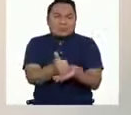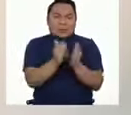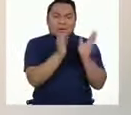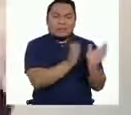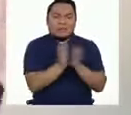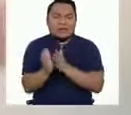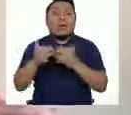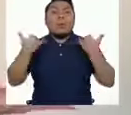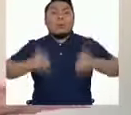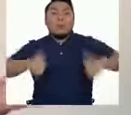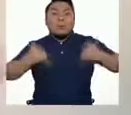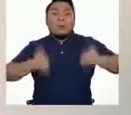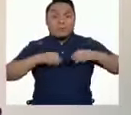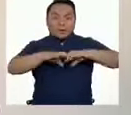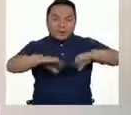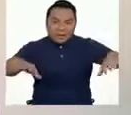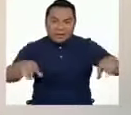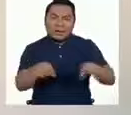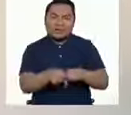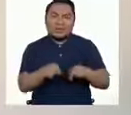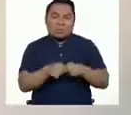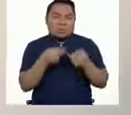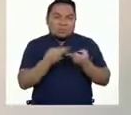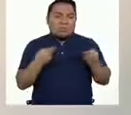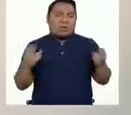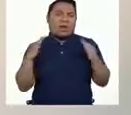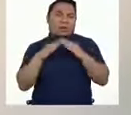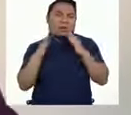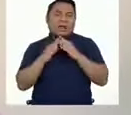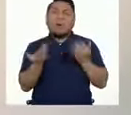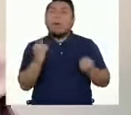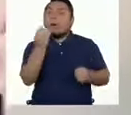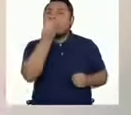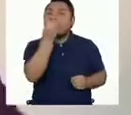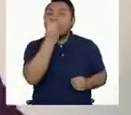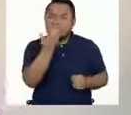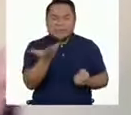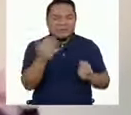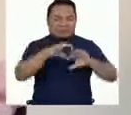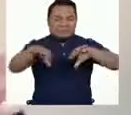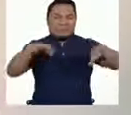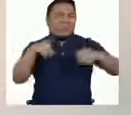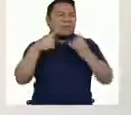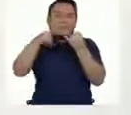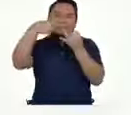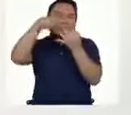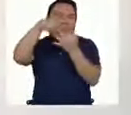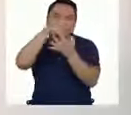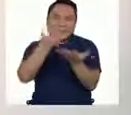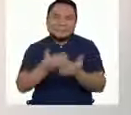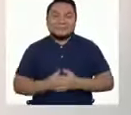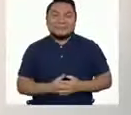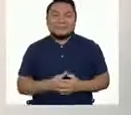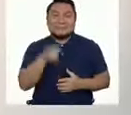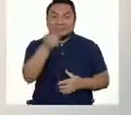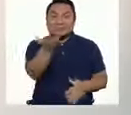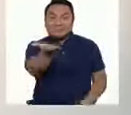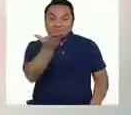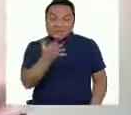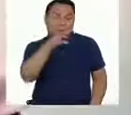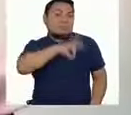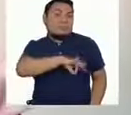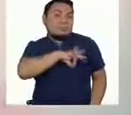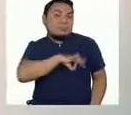juguetes, cubiertos, herramientas, alimentos, etc., etc. Los invito a